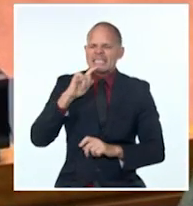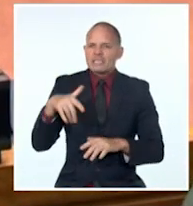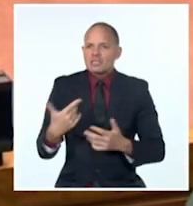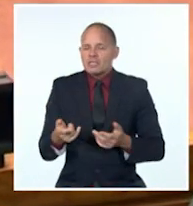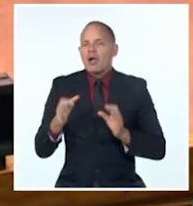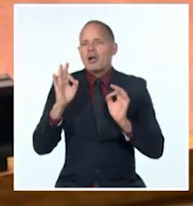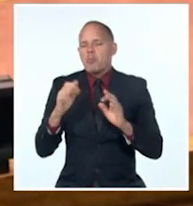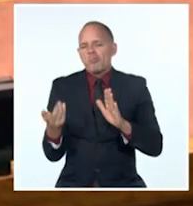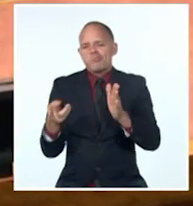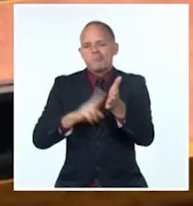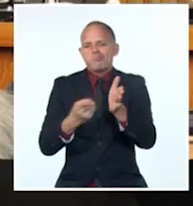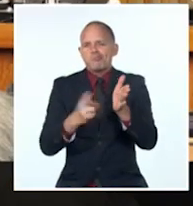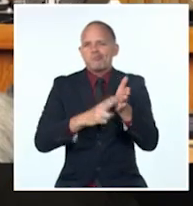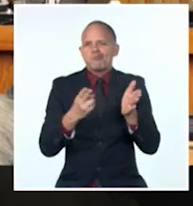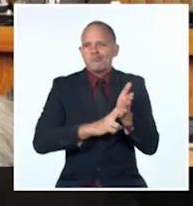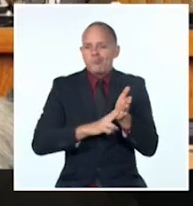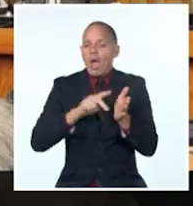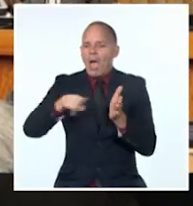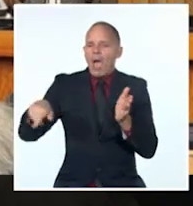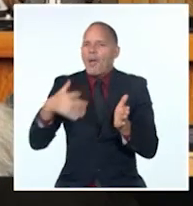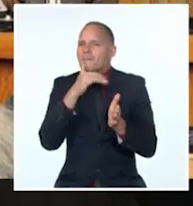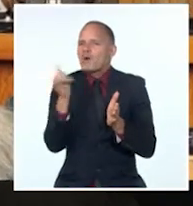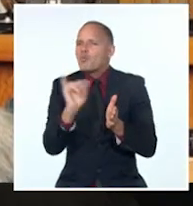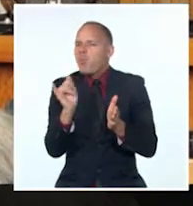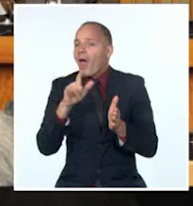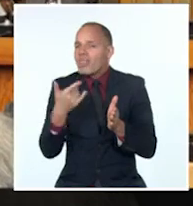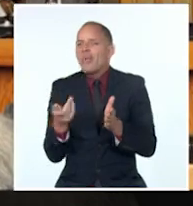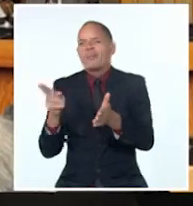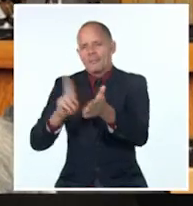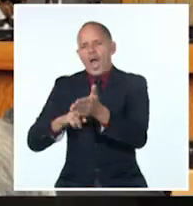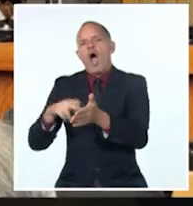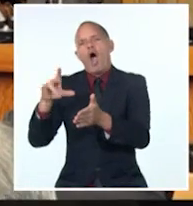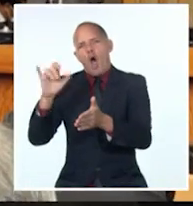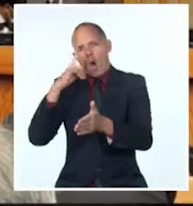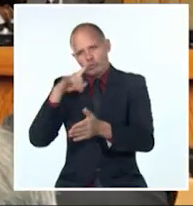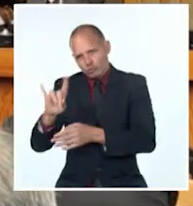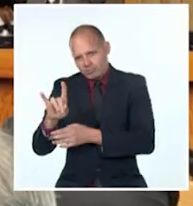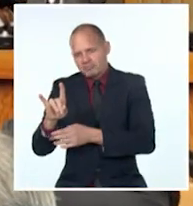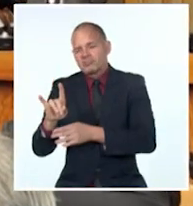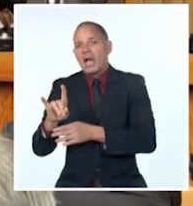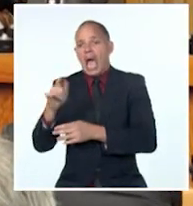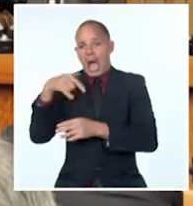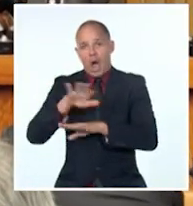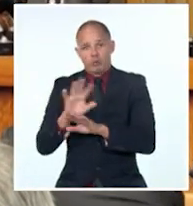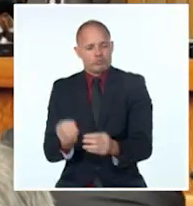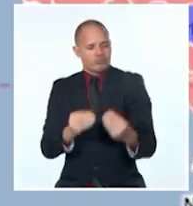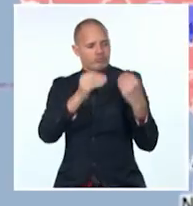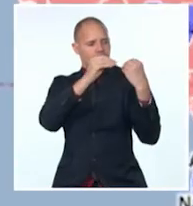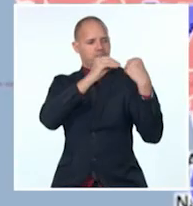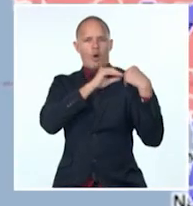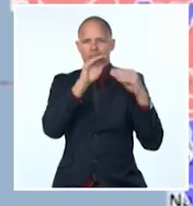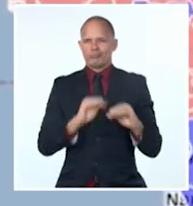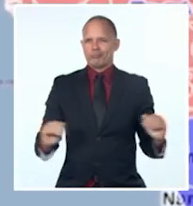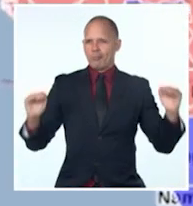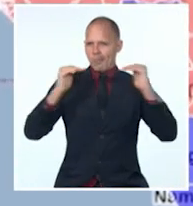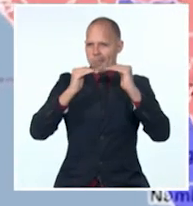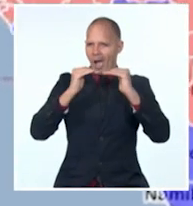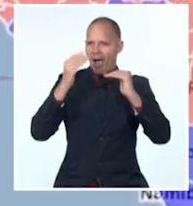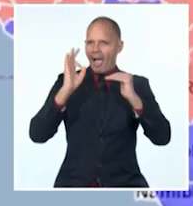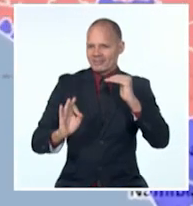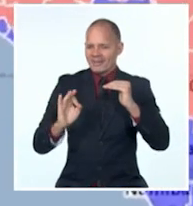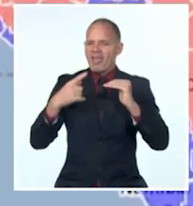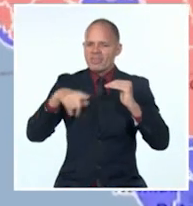membresía de la ONU. La presidencia es el máximo órgano político del bloque. Se rota